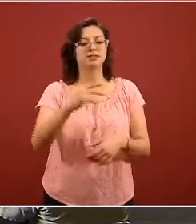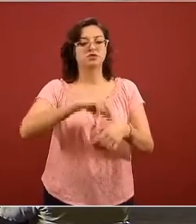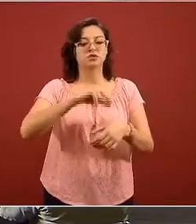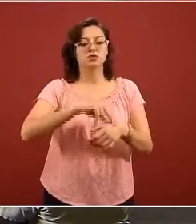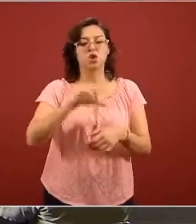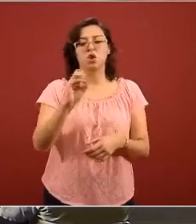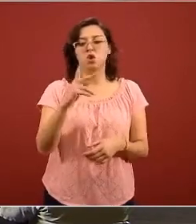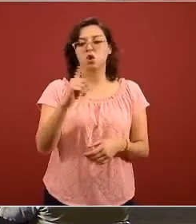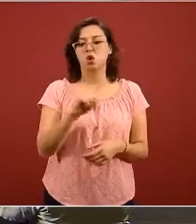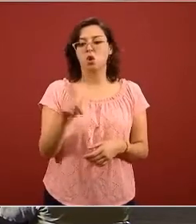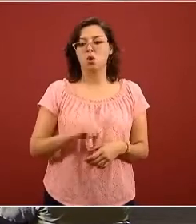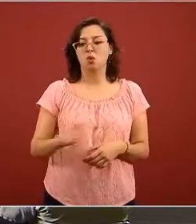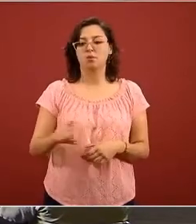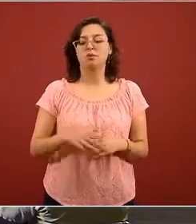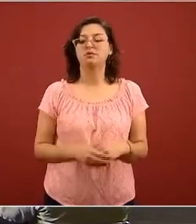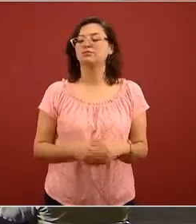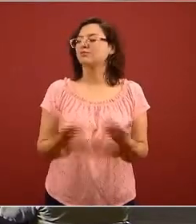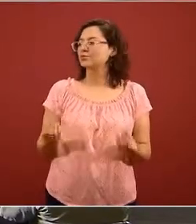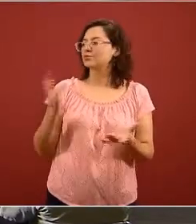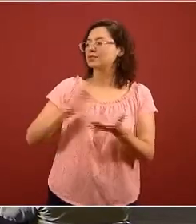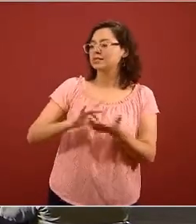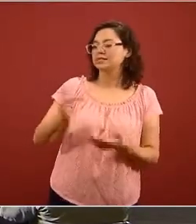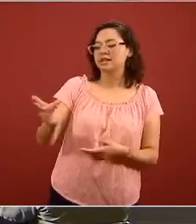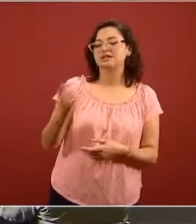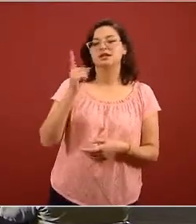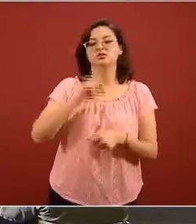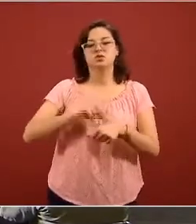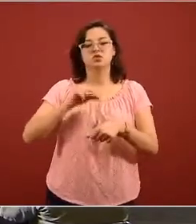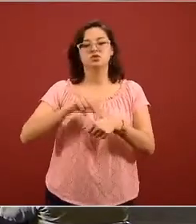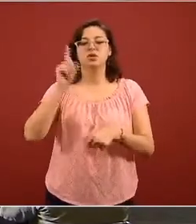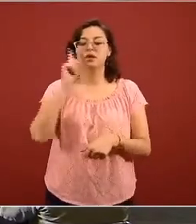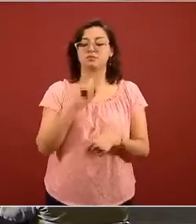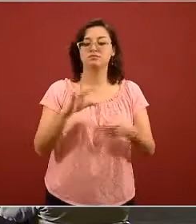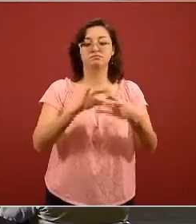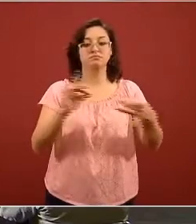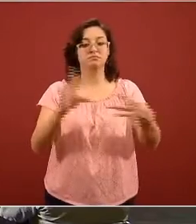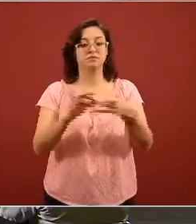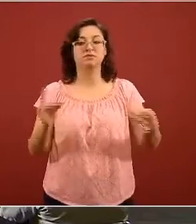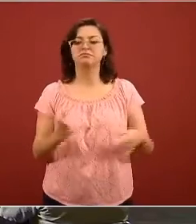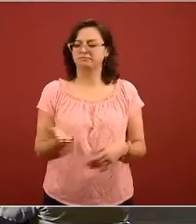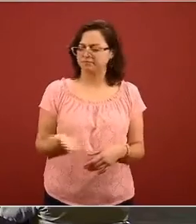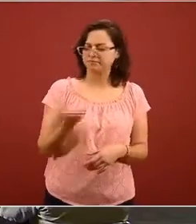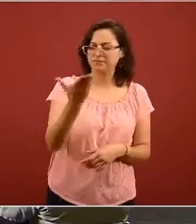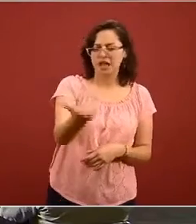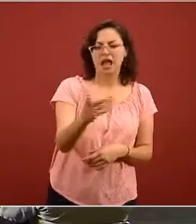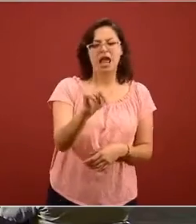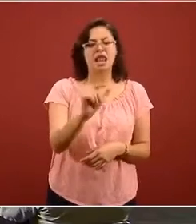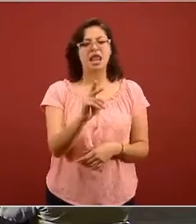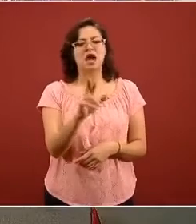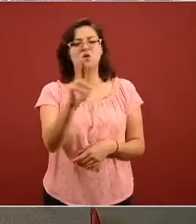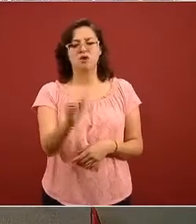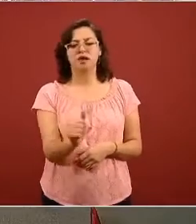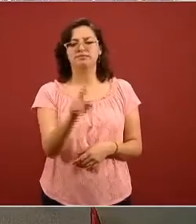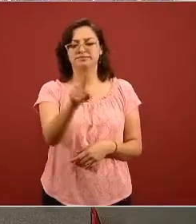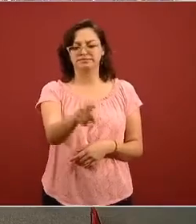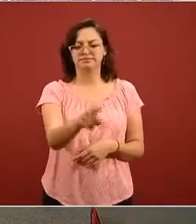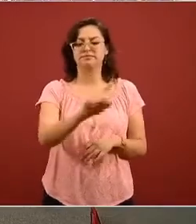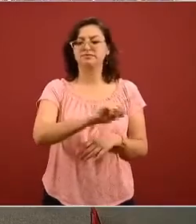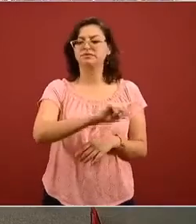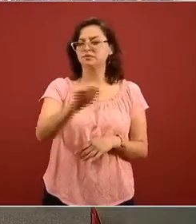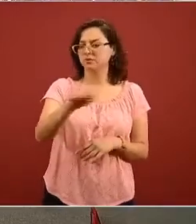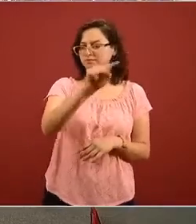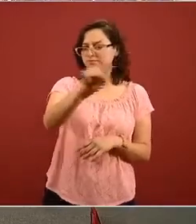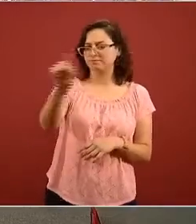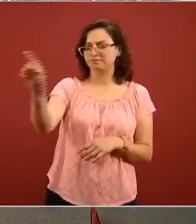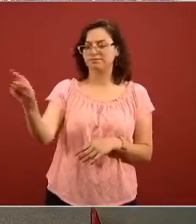Álvarez Villa por esta explicación tan clara y tan amplia Laura Poizolano de la jornada y ahorita nos vamos por acá